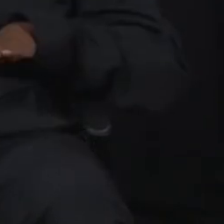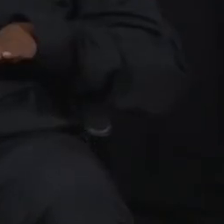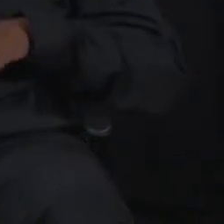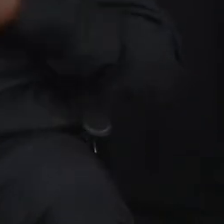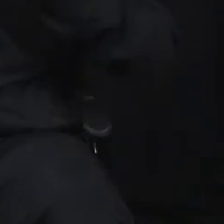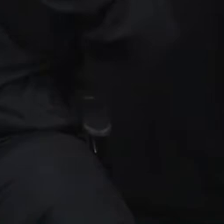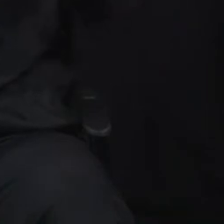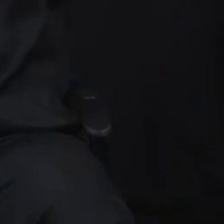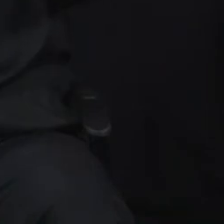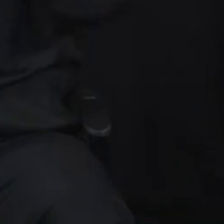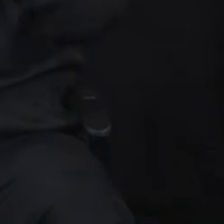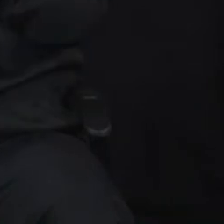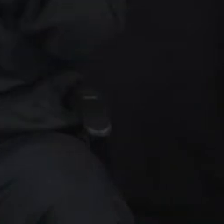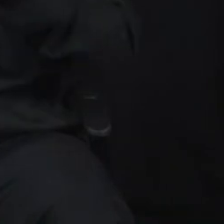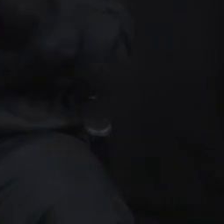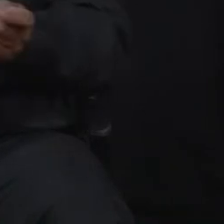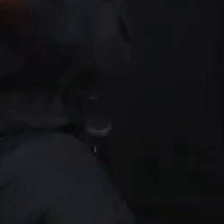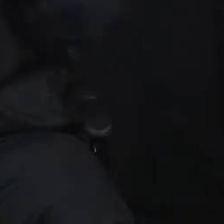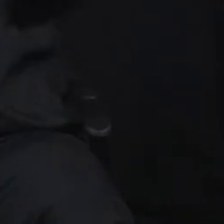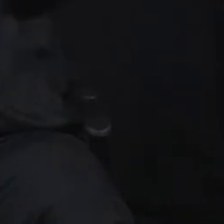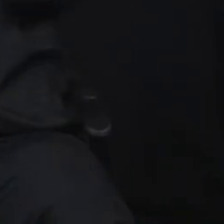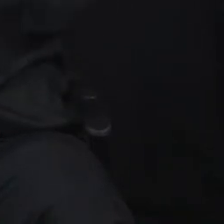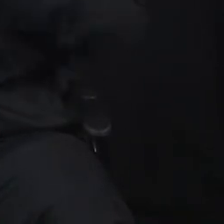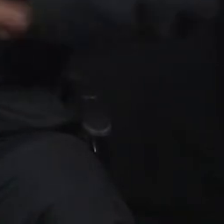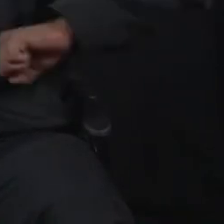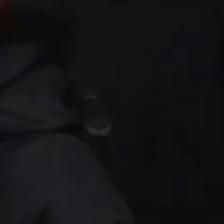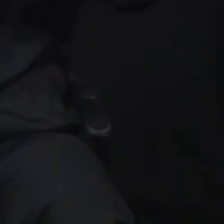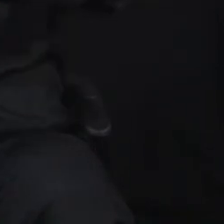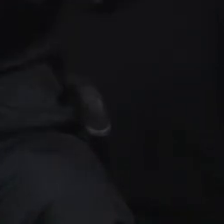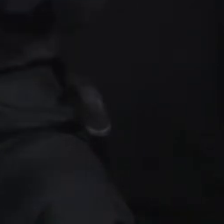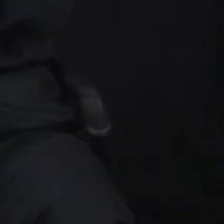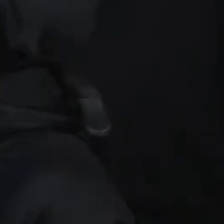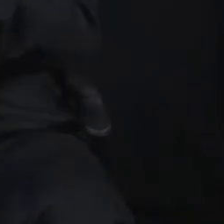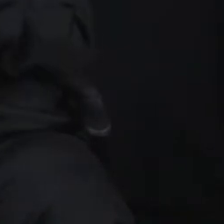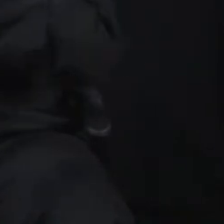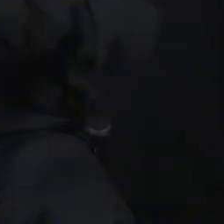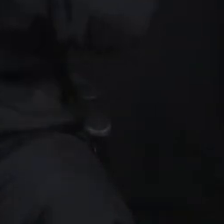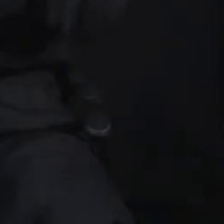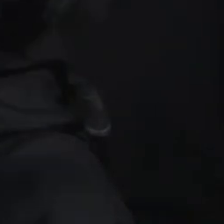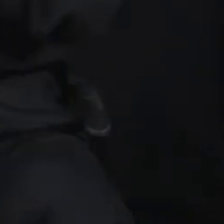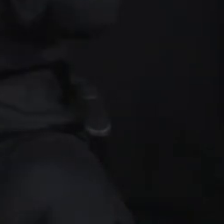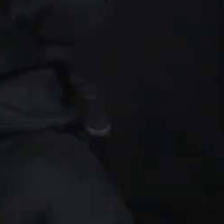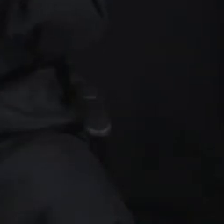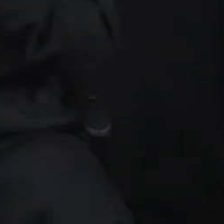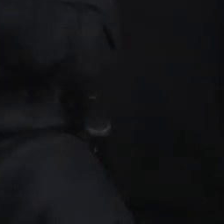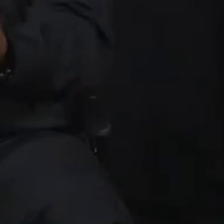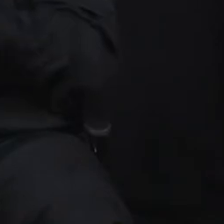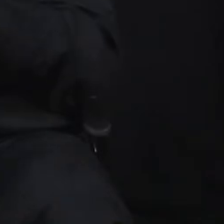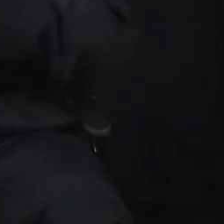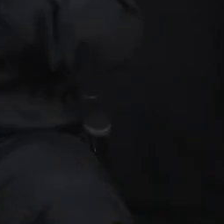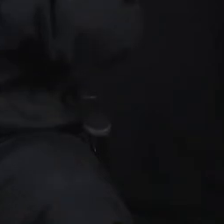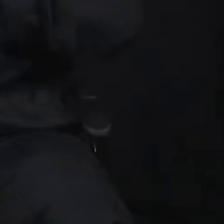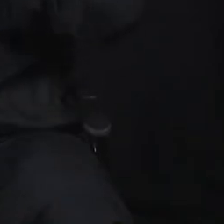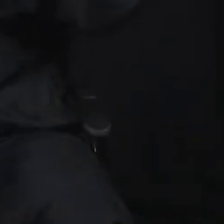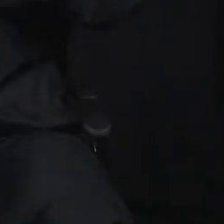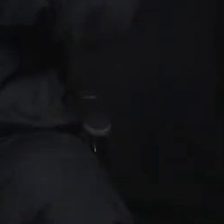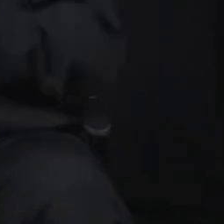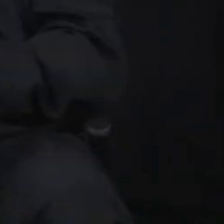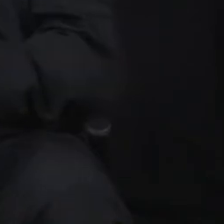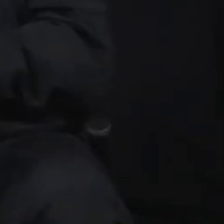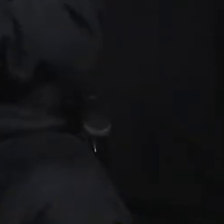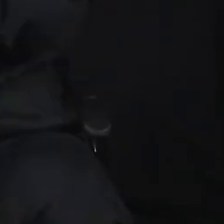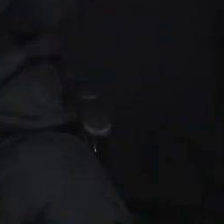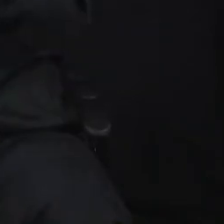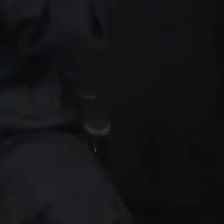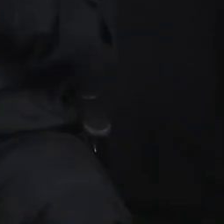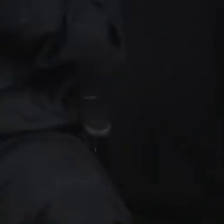nivel nacional han visto un fortalecimiento. Han recibido capacitación en cuanto a la normativa legal vigente que da el